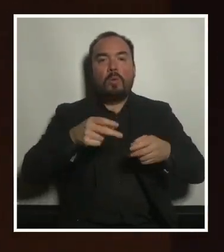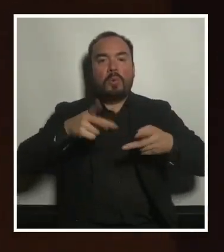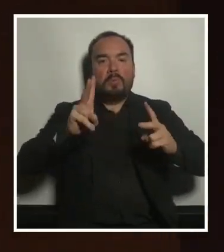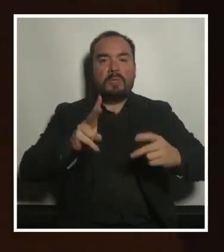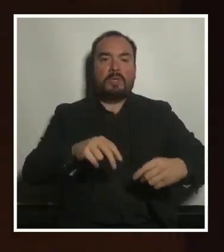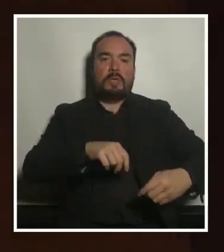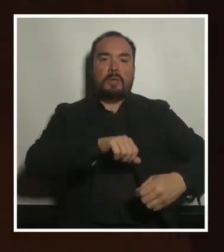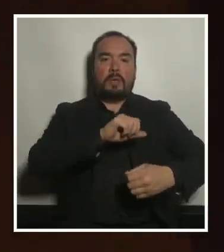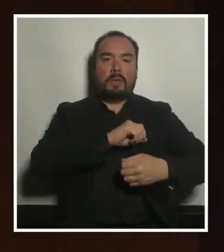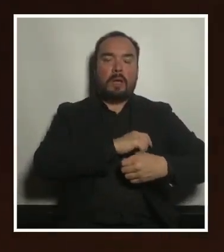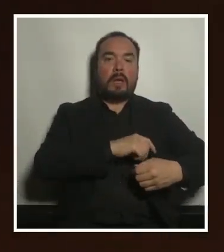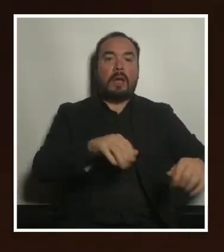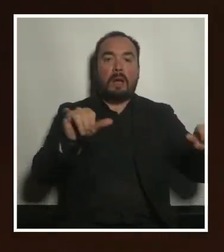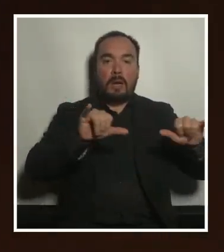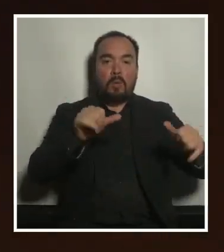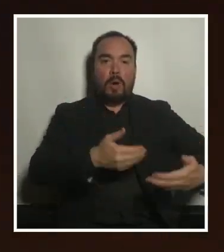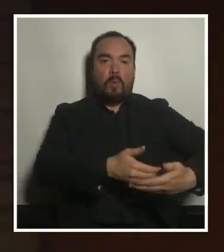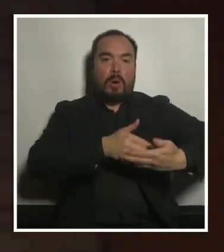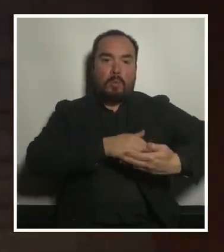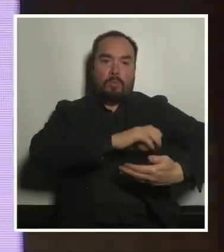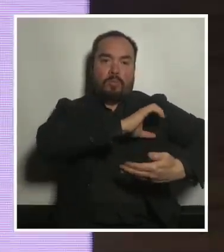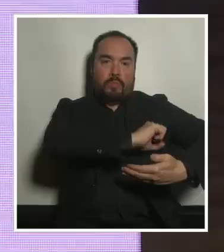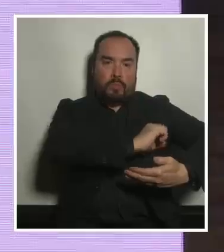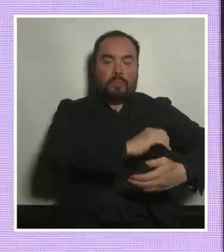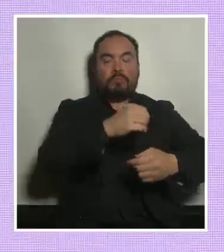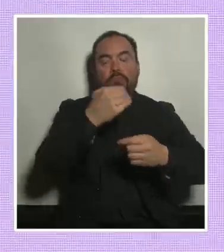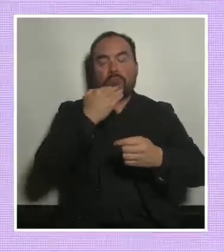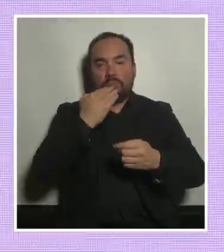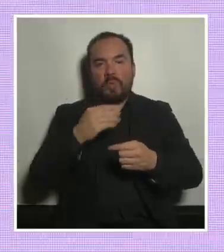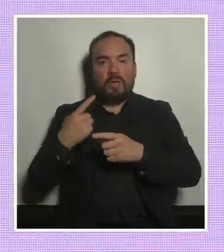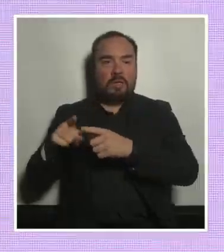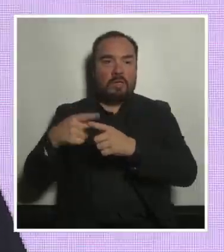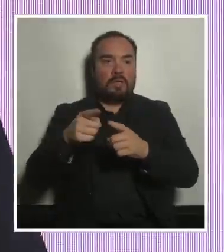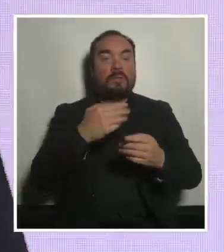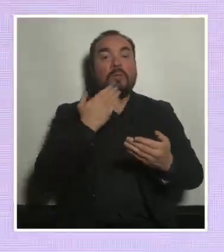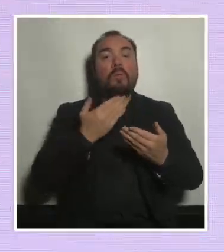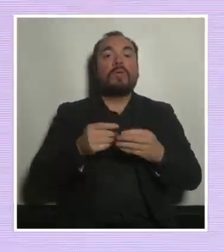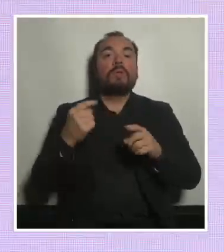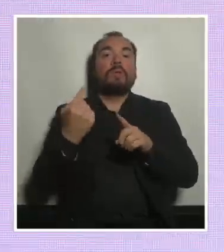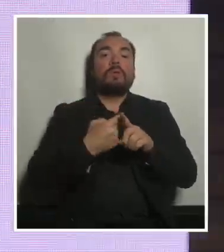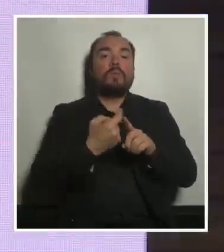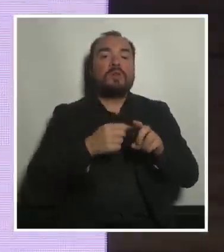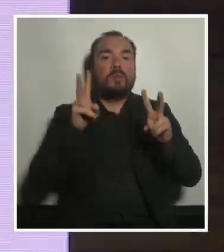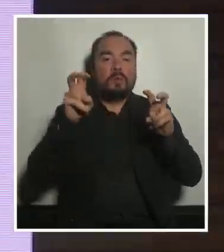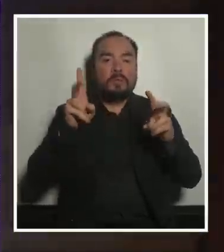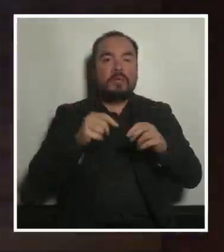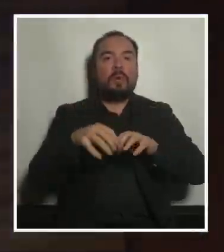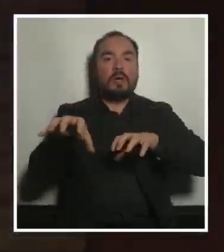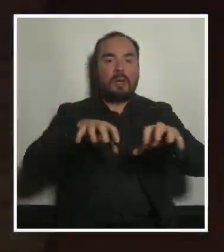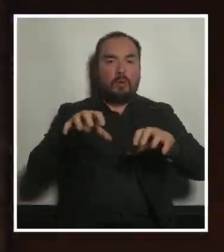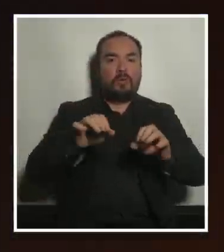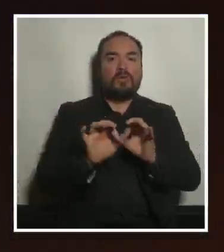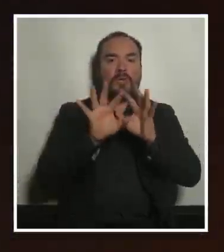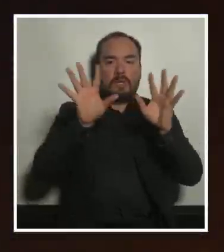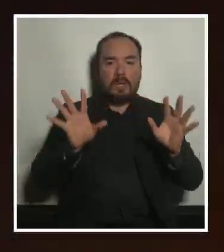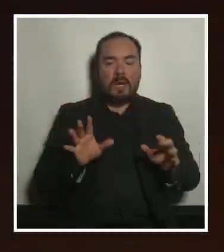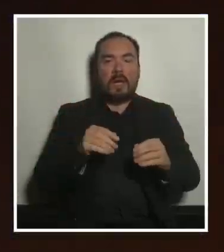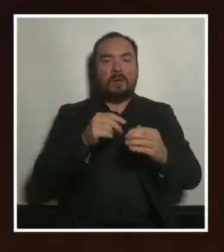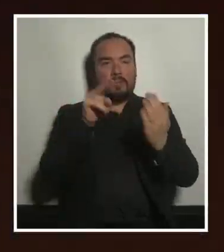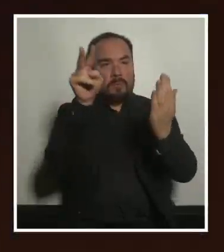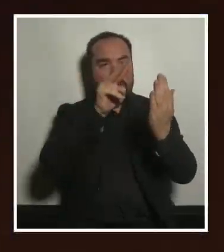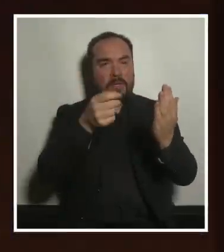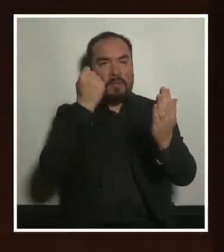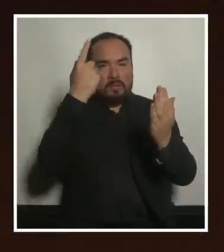la agencia que es cuando hablamos de la información y los recursos que son claros legibles de fácil acceso